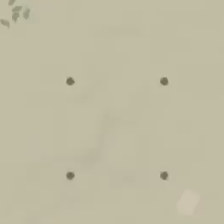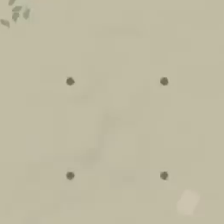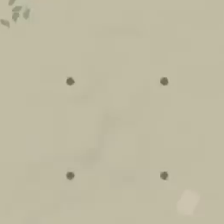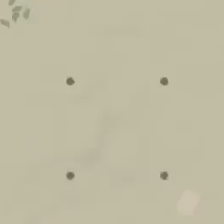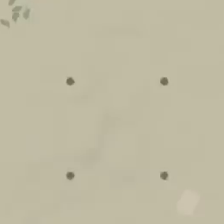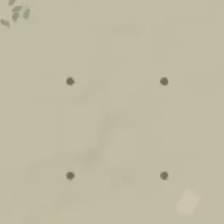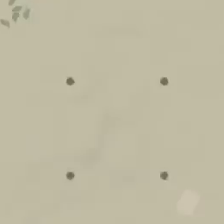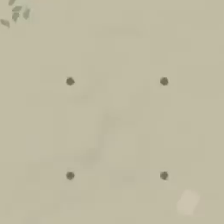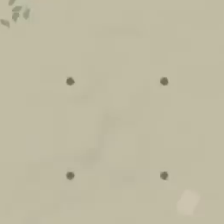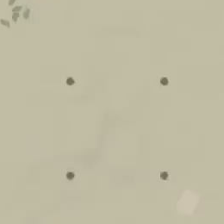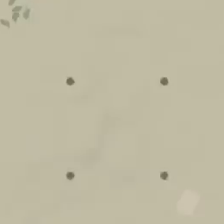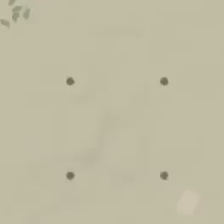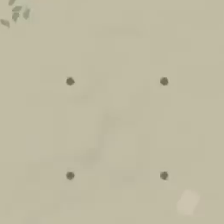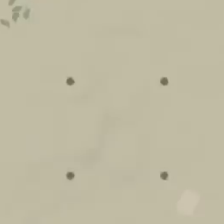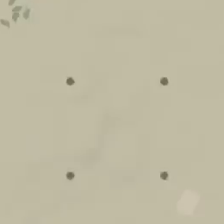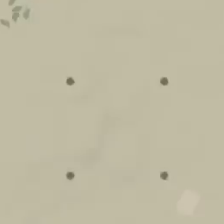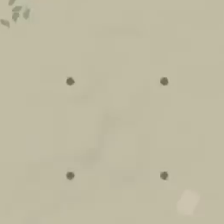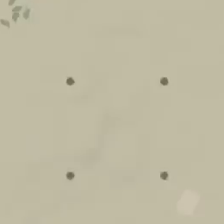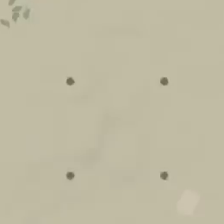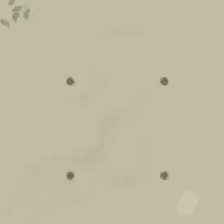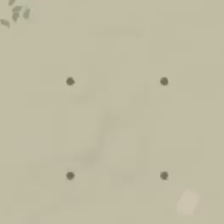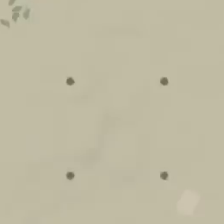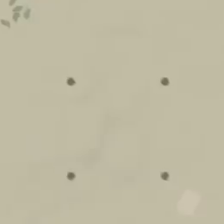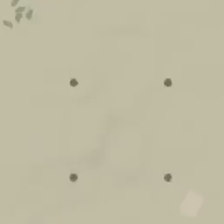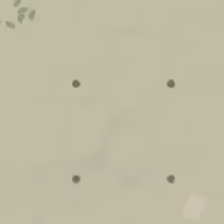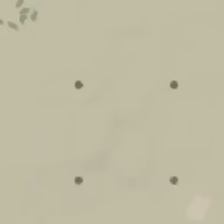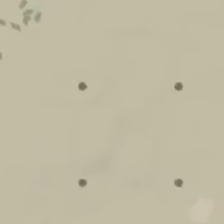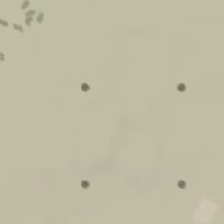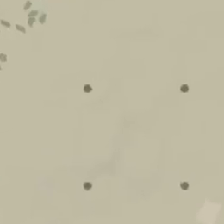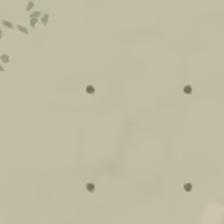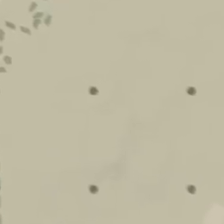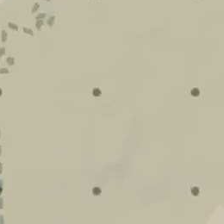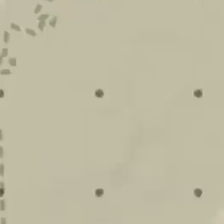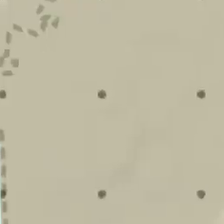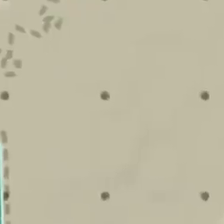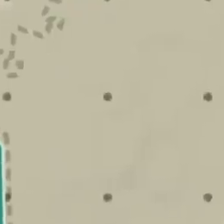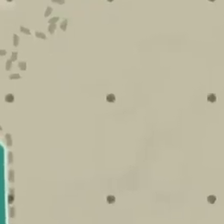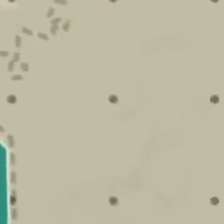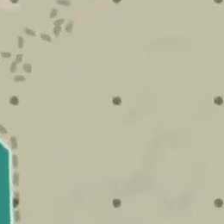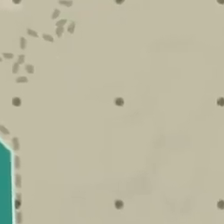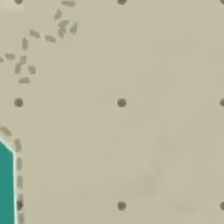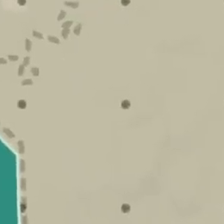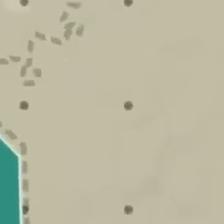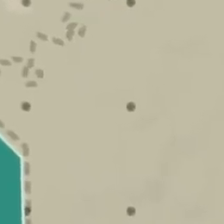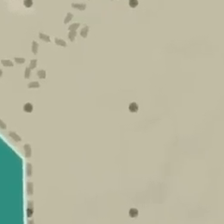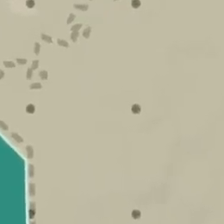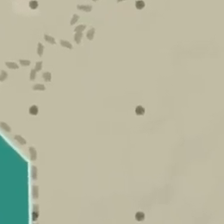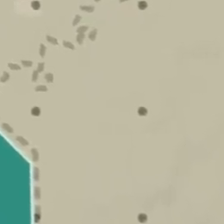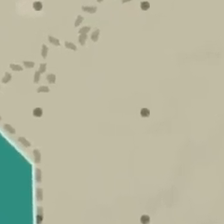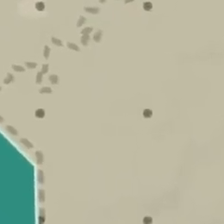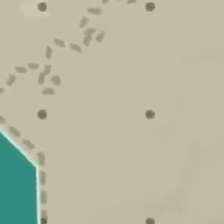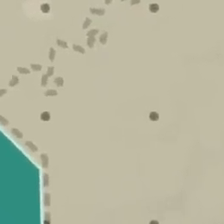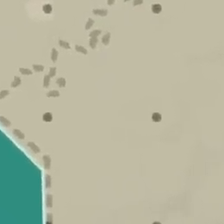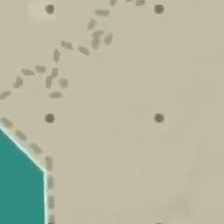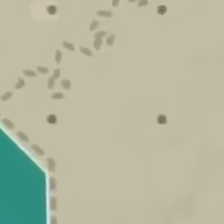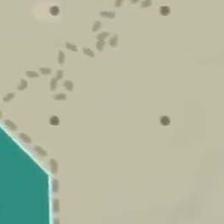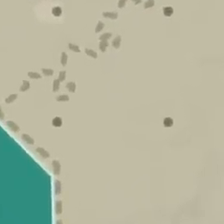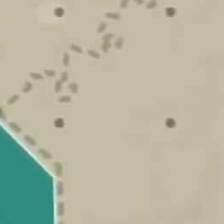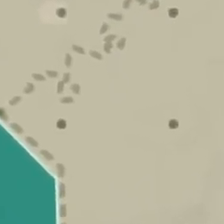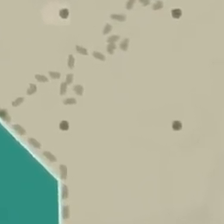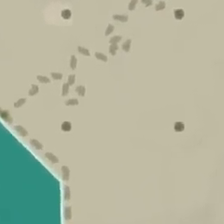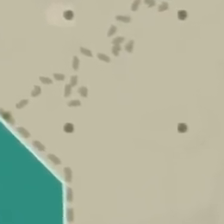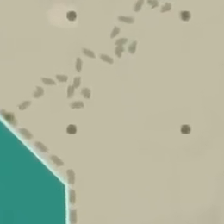Además, proyectamos cuatro paraderos, Exna, Tenabó, Eselchacán y